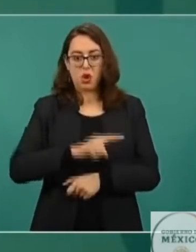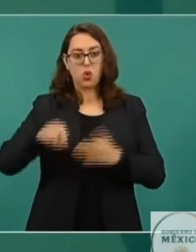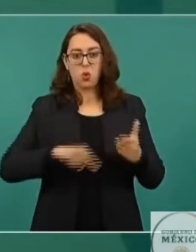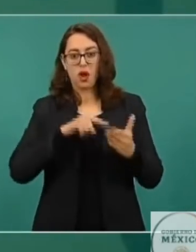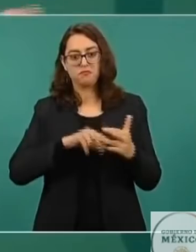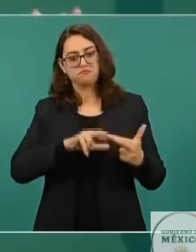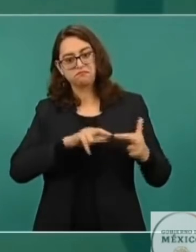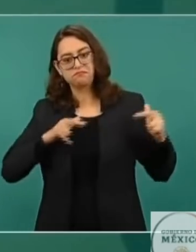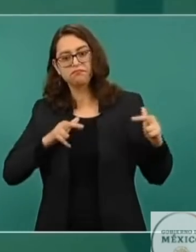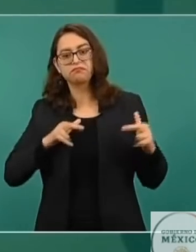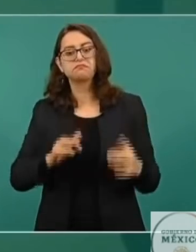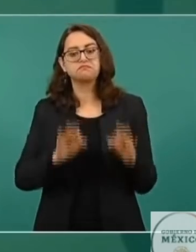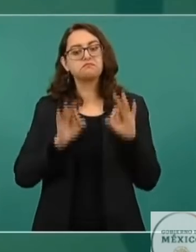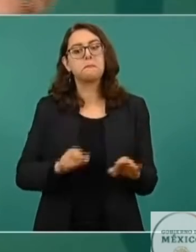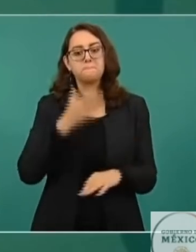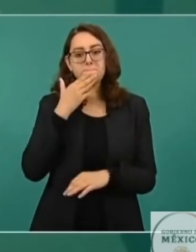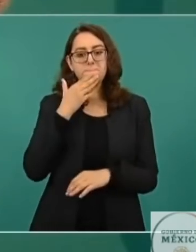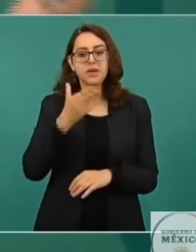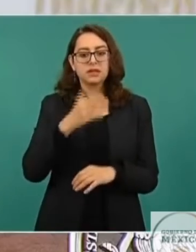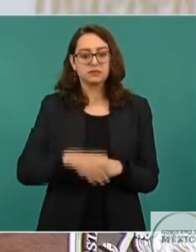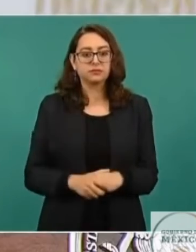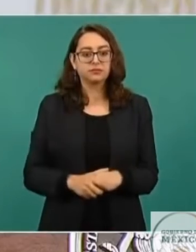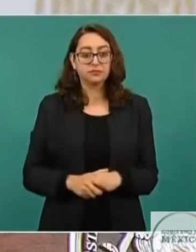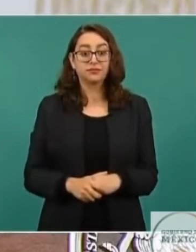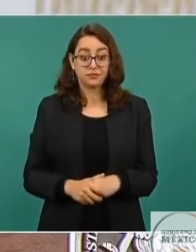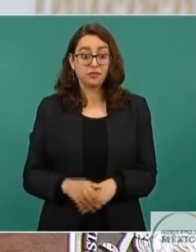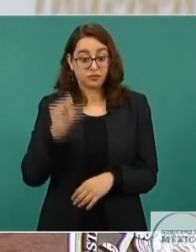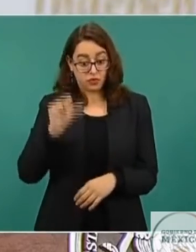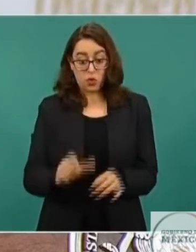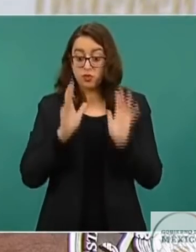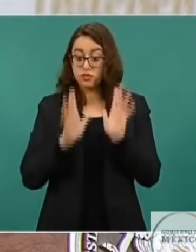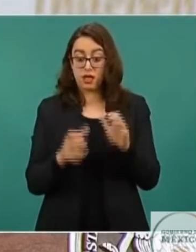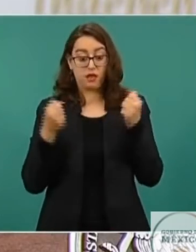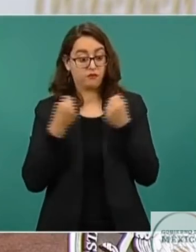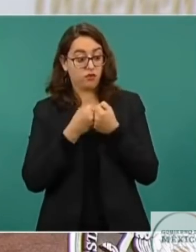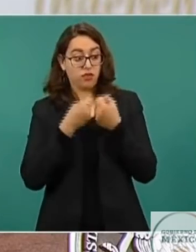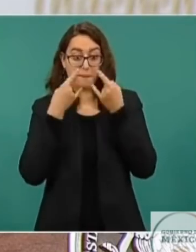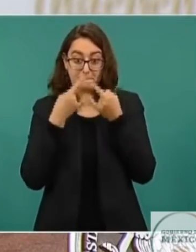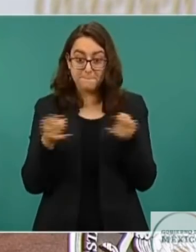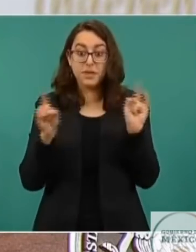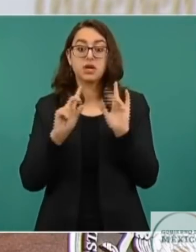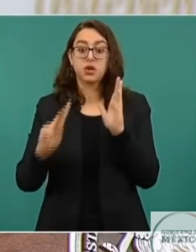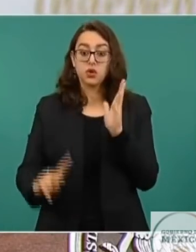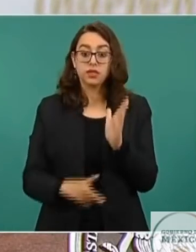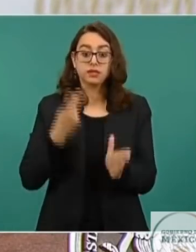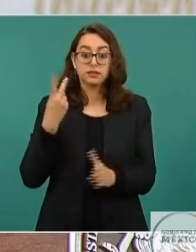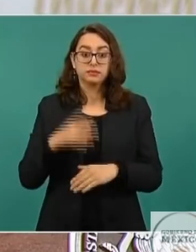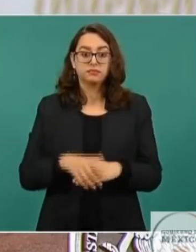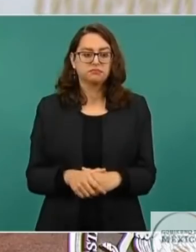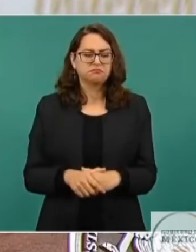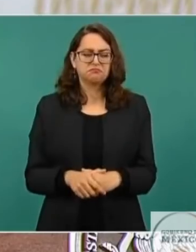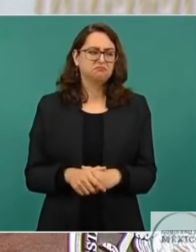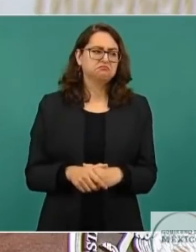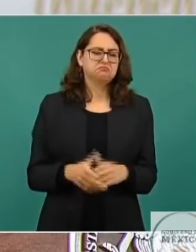Y es muy buena la relación. Bueno, hoy se abren de nuevo las fronteras y no